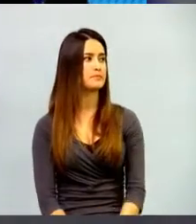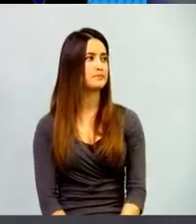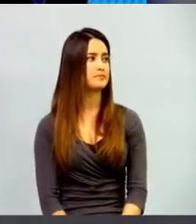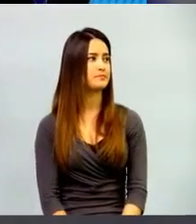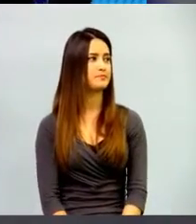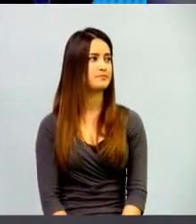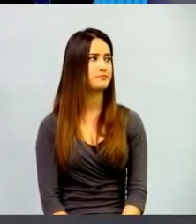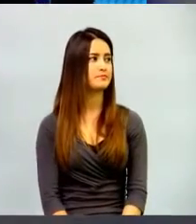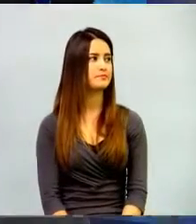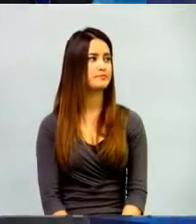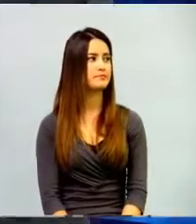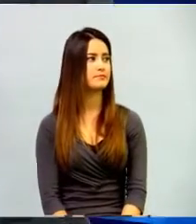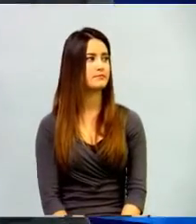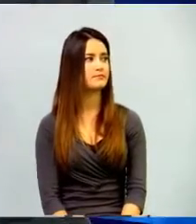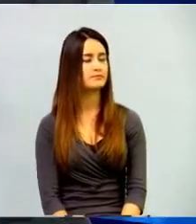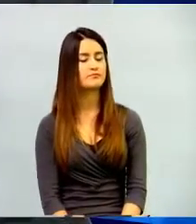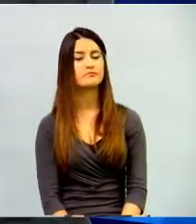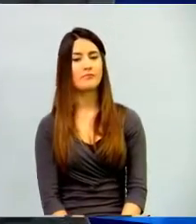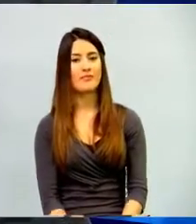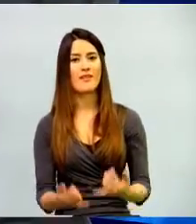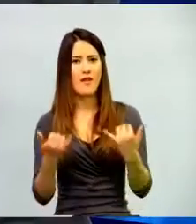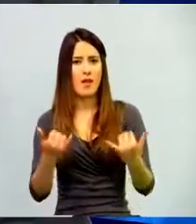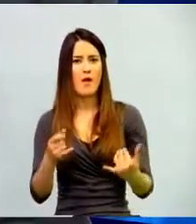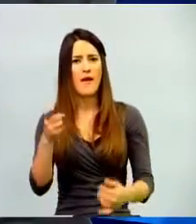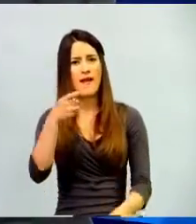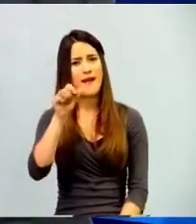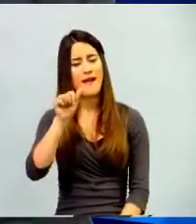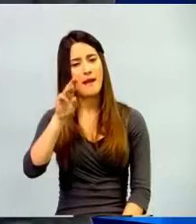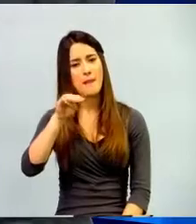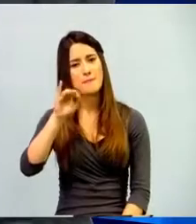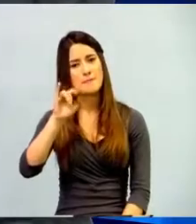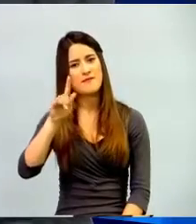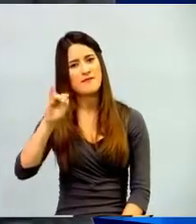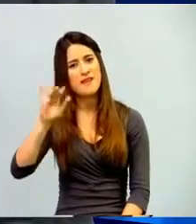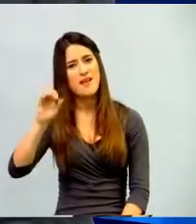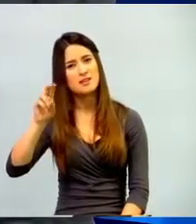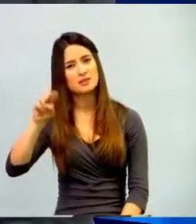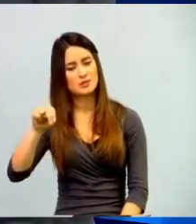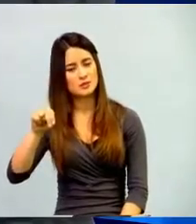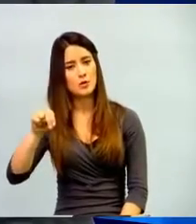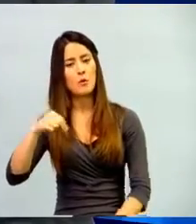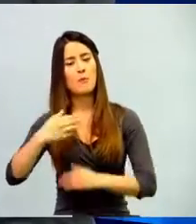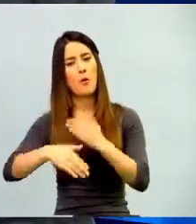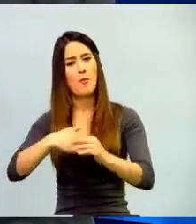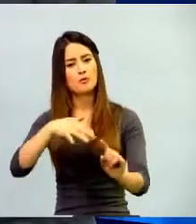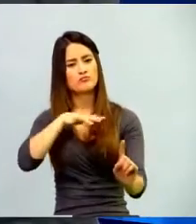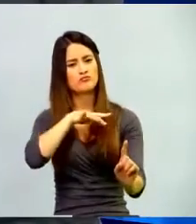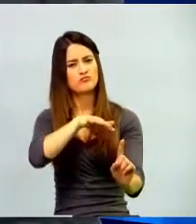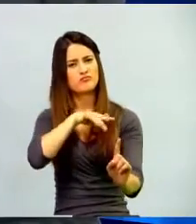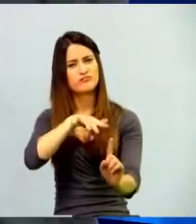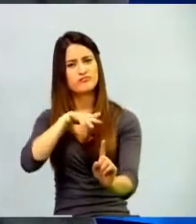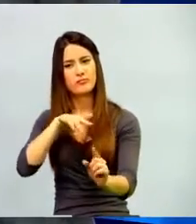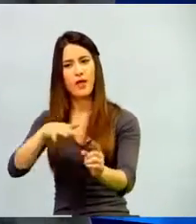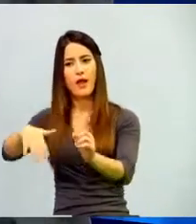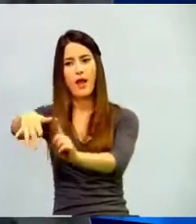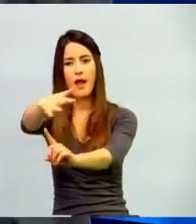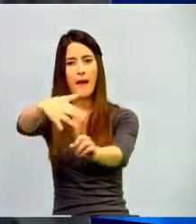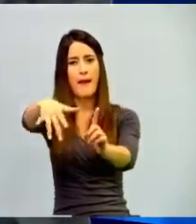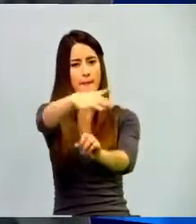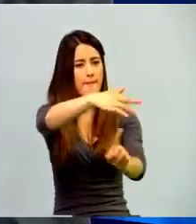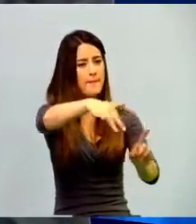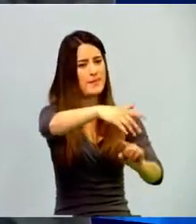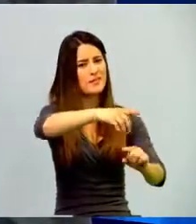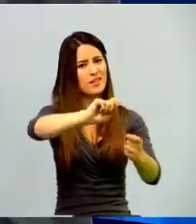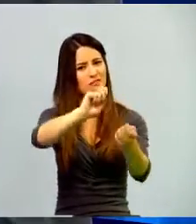la gamificación es lo único que está entrando ahora a cambiar los ambientes de aprendizaje presenciales. Le está cargando de un nuevo significado a la presencialidad.